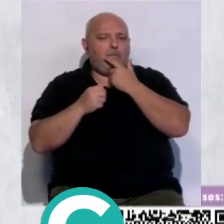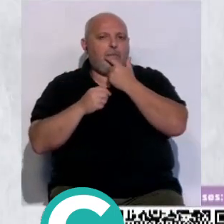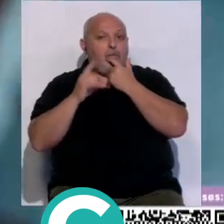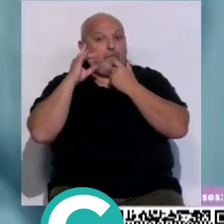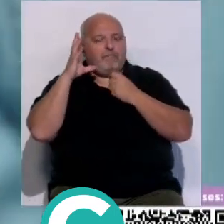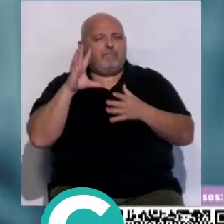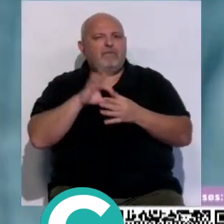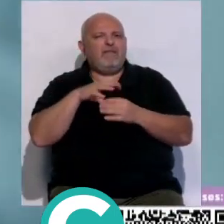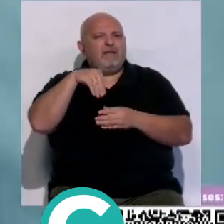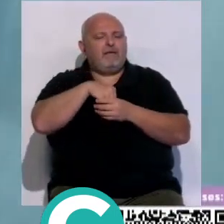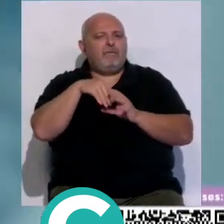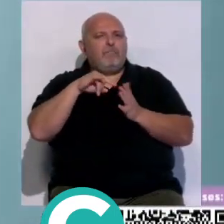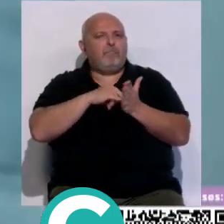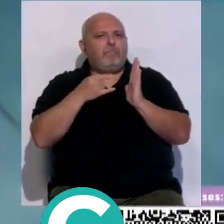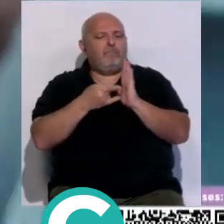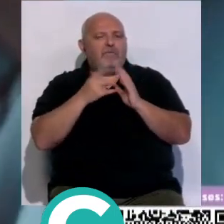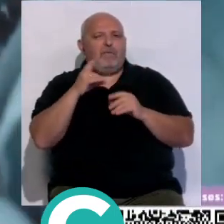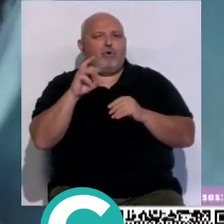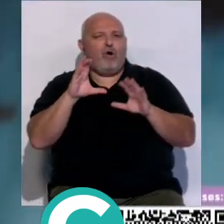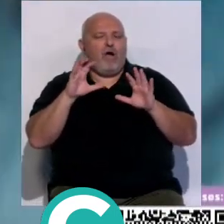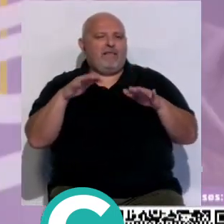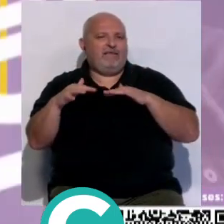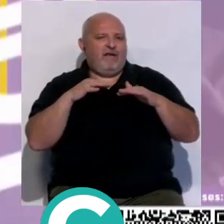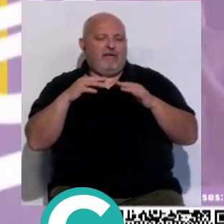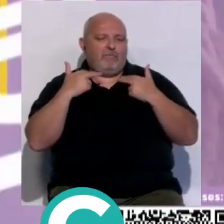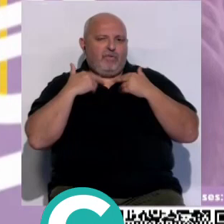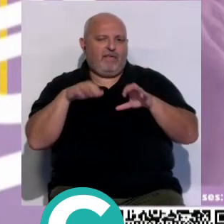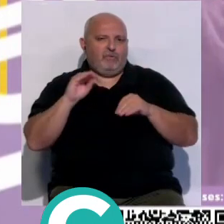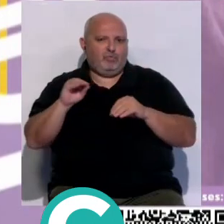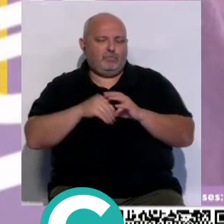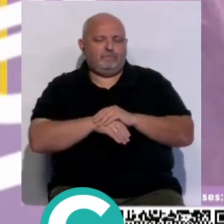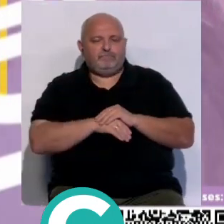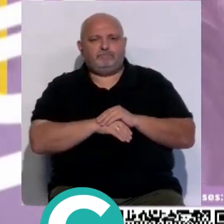iniciativa está marcada en el proyecto tipo activa de la institución provincial